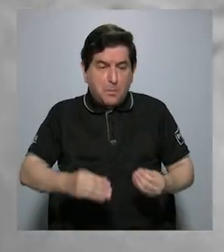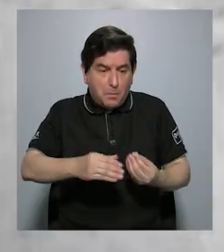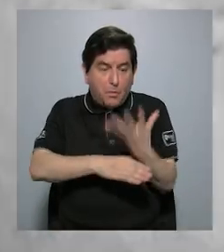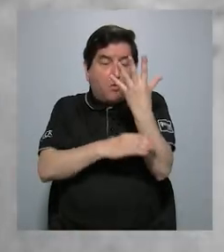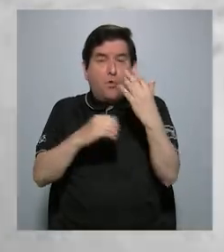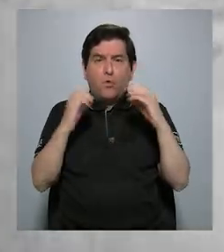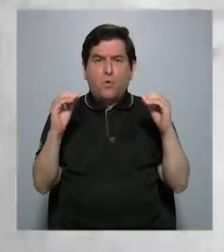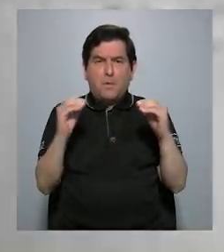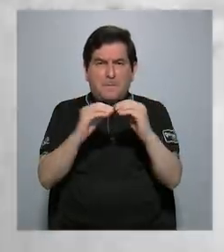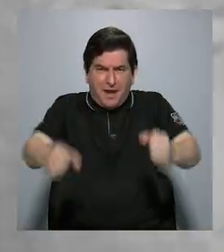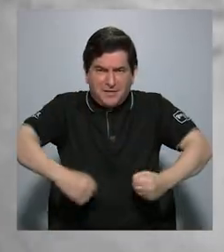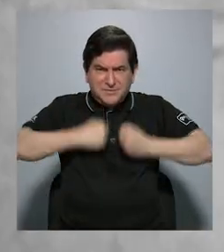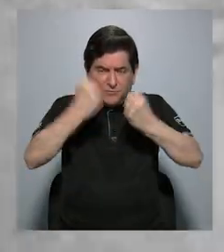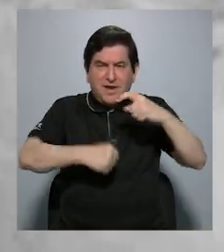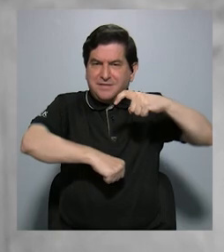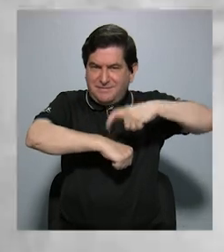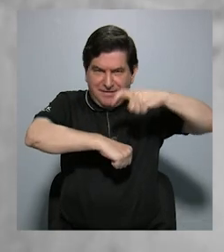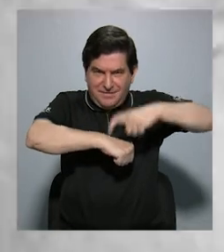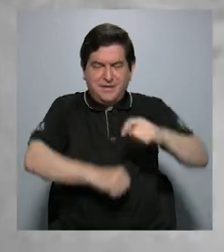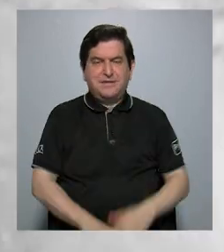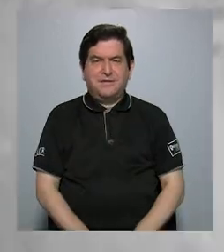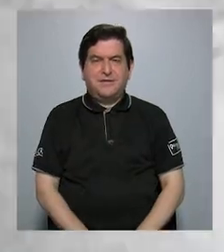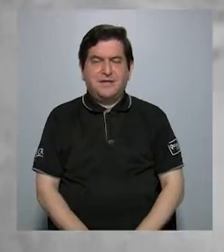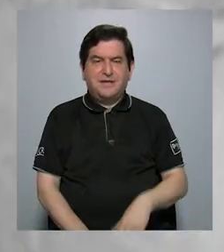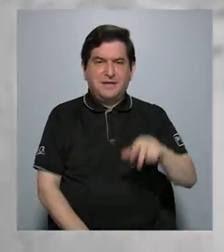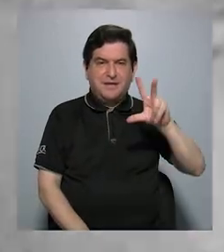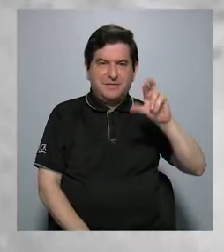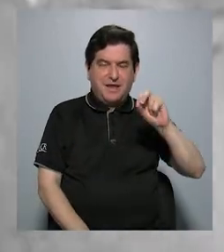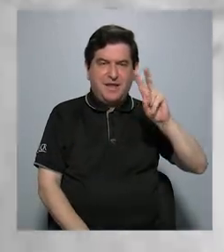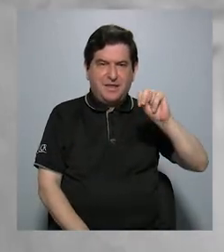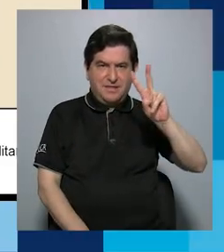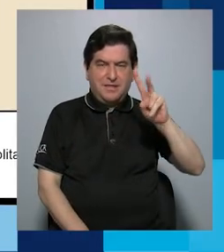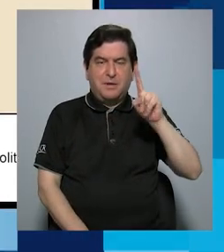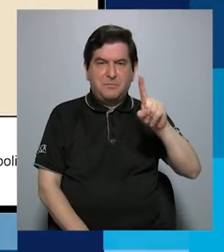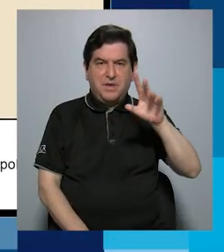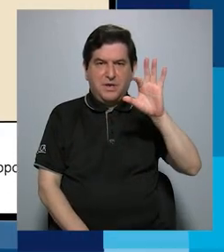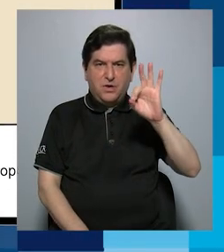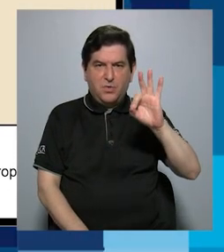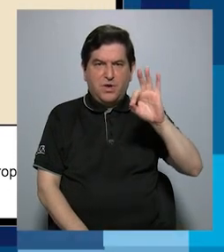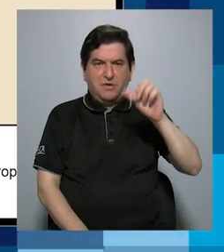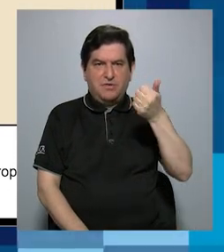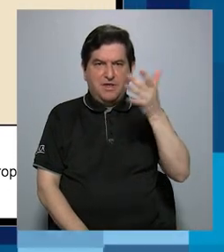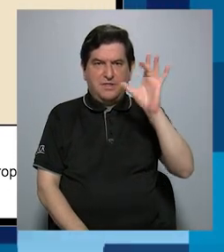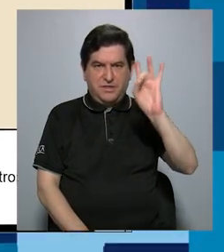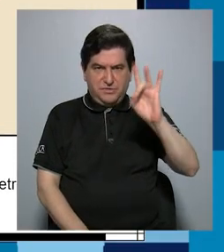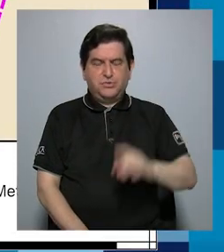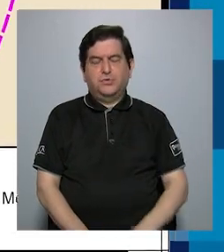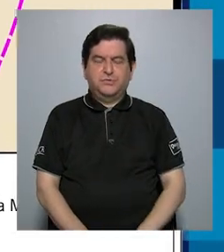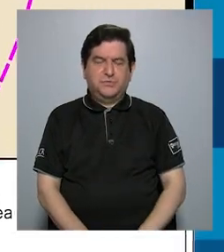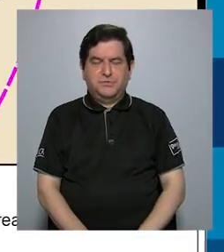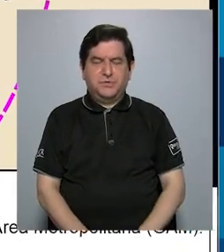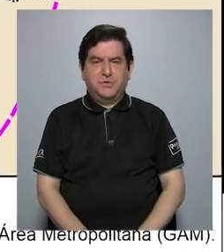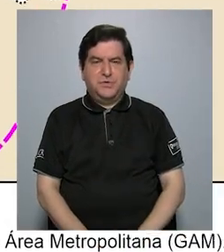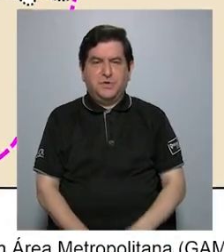más enérgica del Irasú en ese periodo ocurrió el 30 de noviembre de 1918 y ocasionó que la ceniza llegara